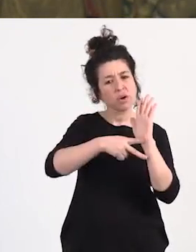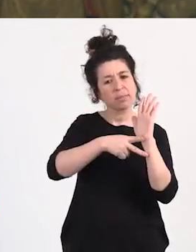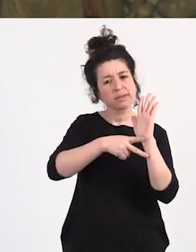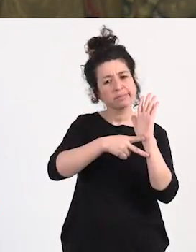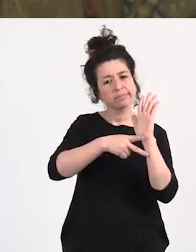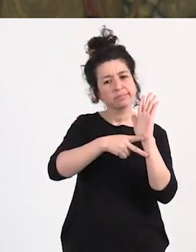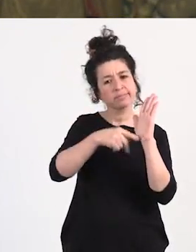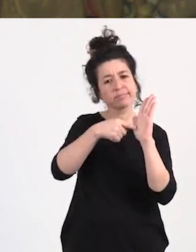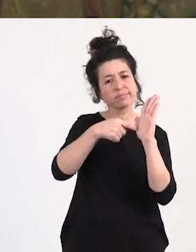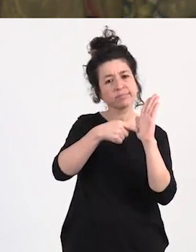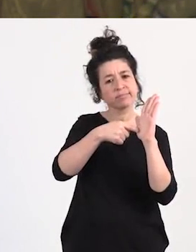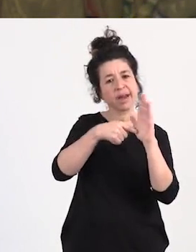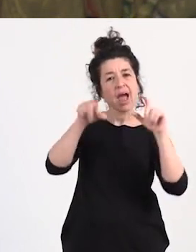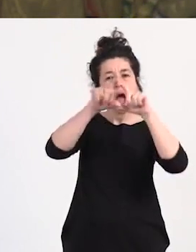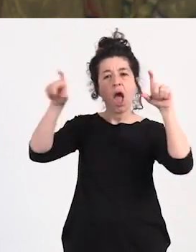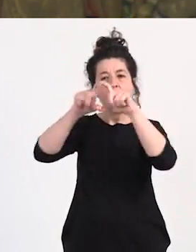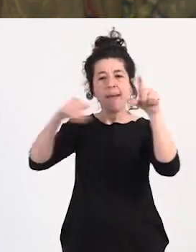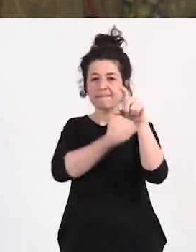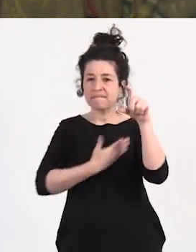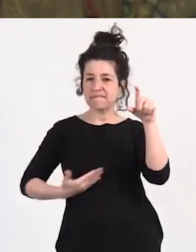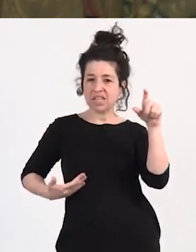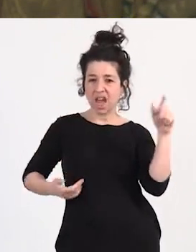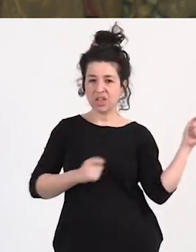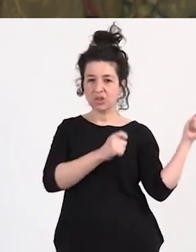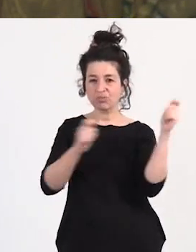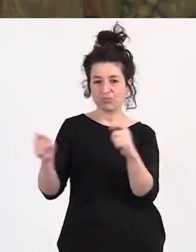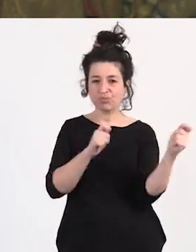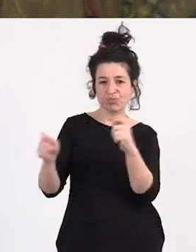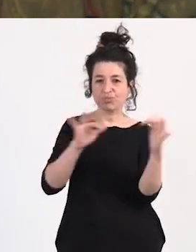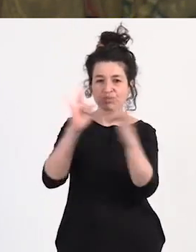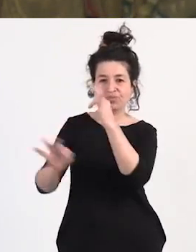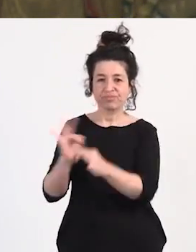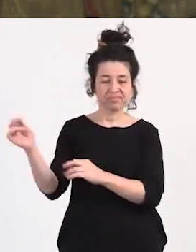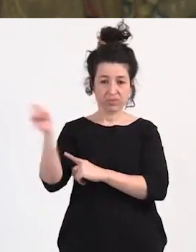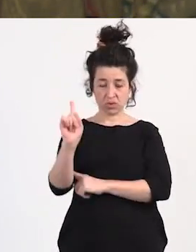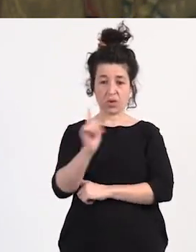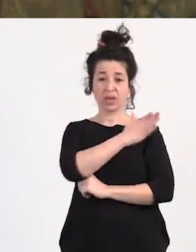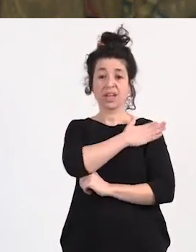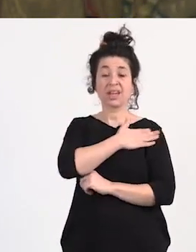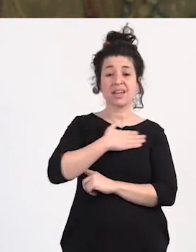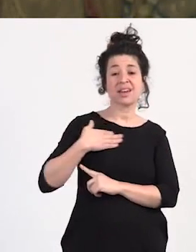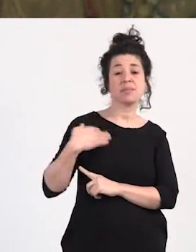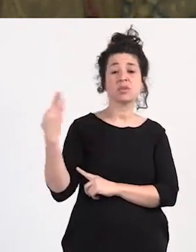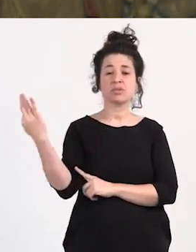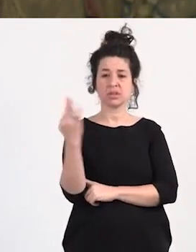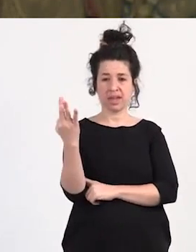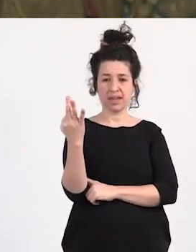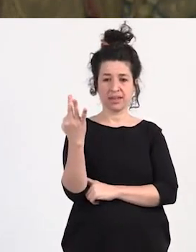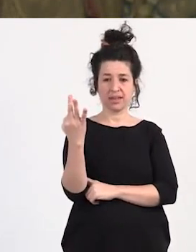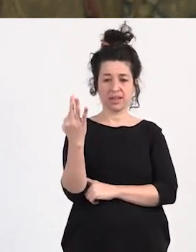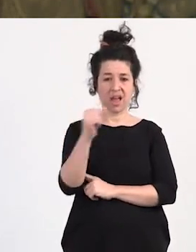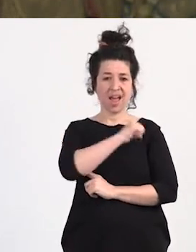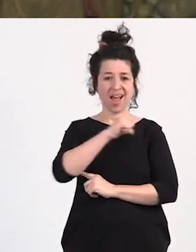que beneficie a empresarios queremos potencializar la